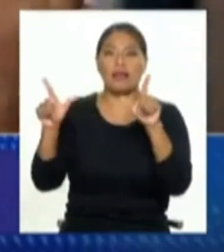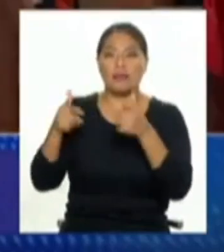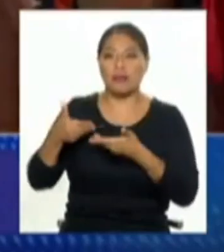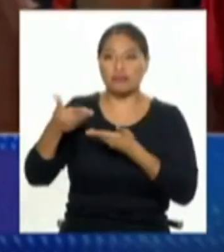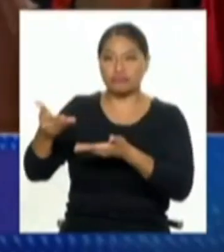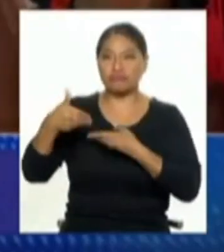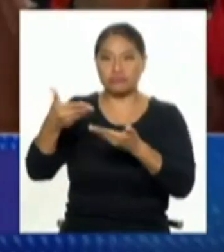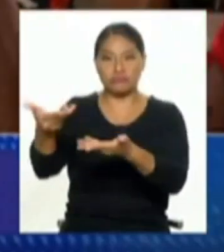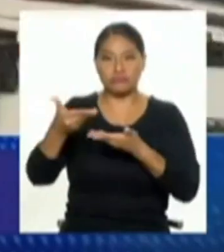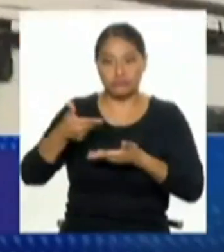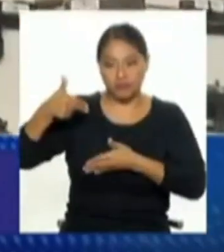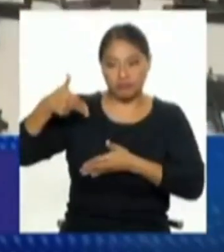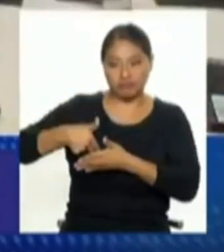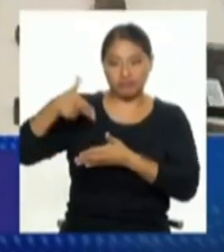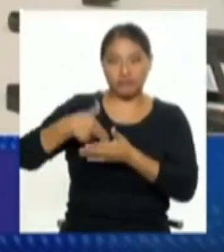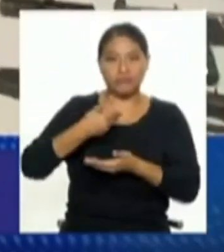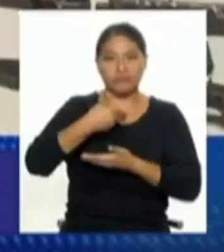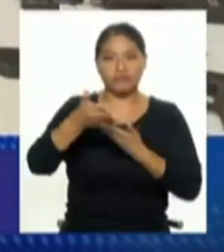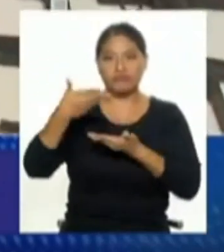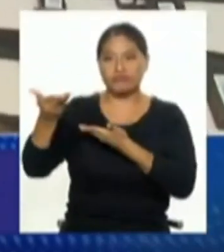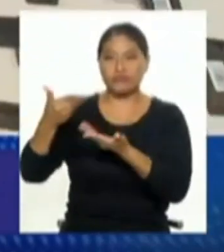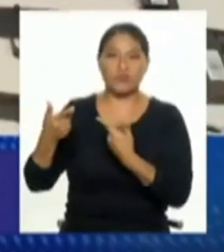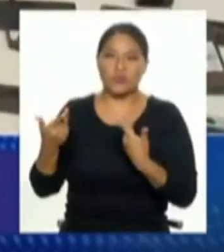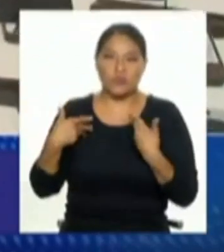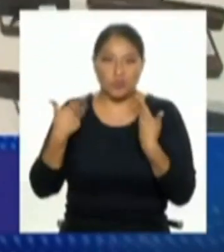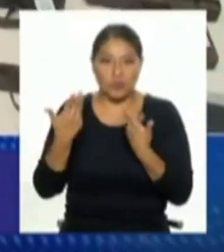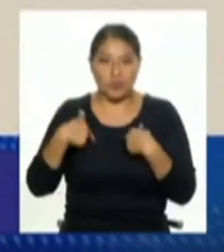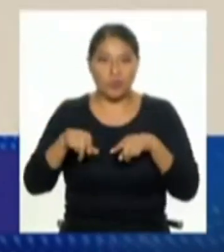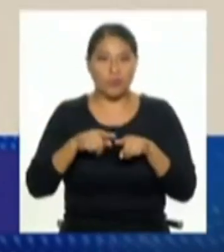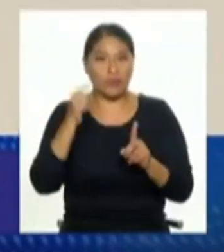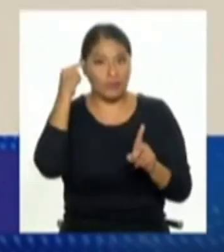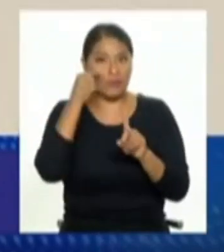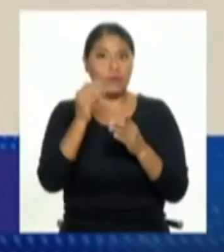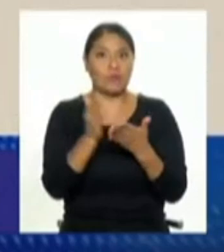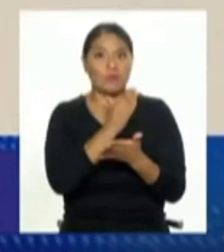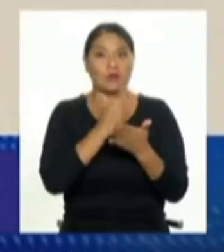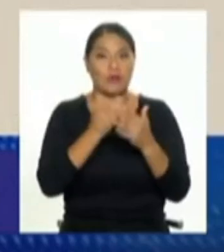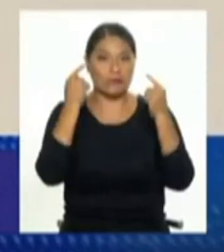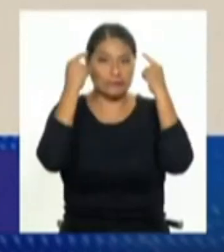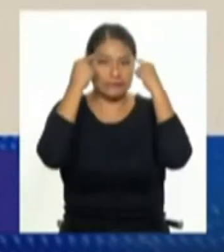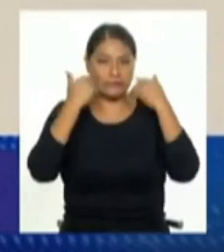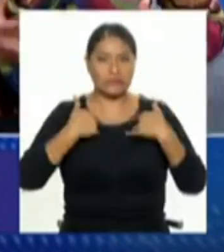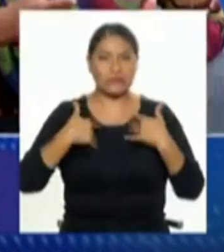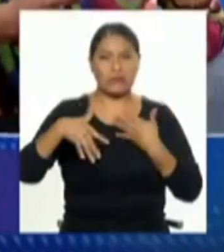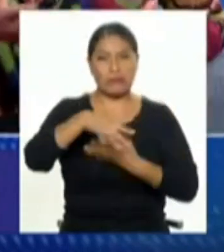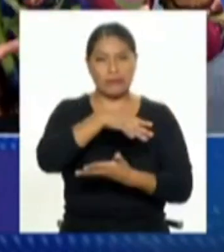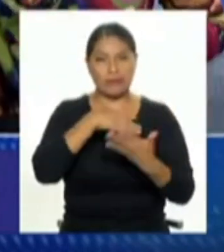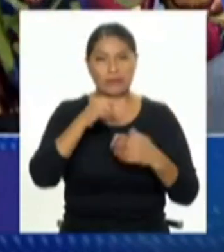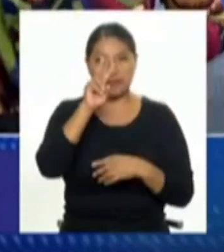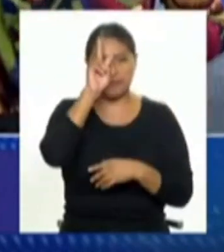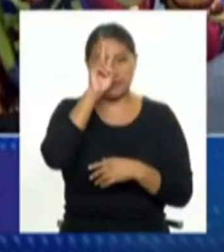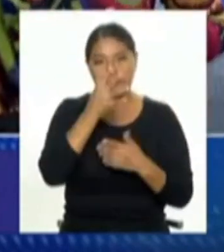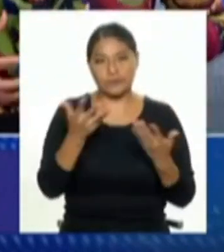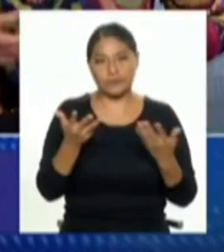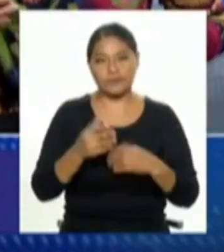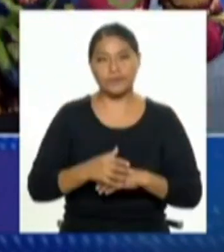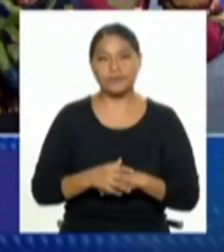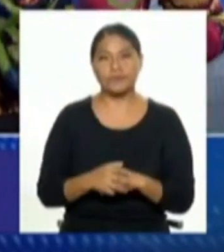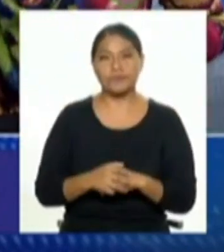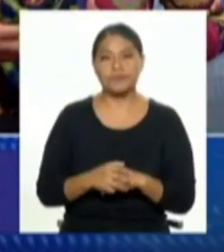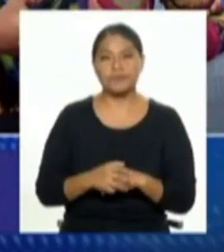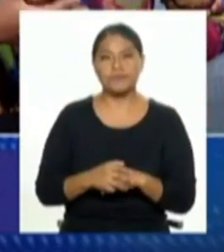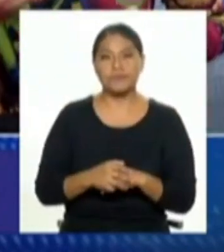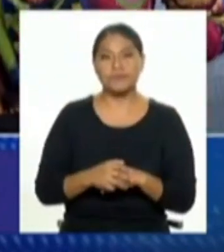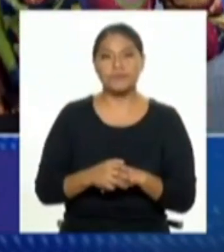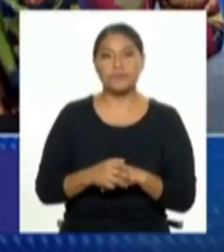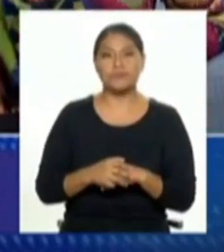generan un impacto a largo plazo severo en la salud mental de nuestro país. Bueno, tenemos todos los argumentos en su